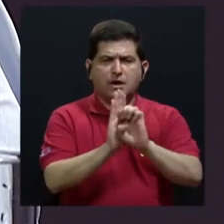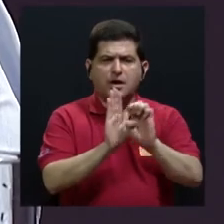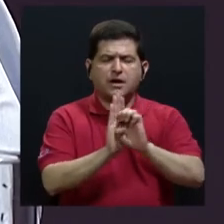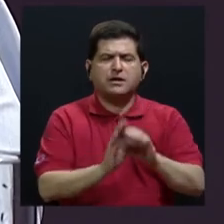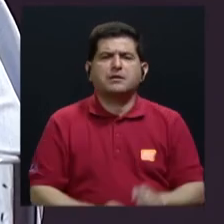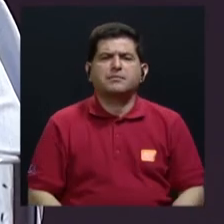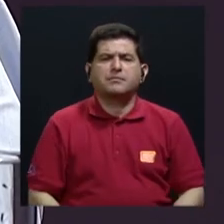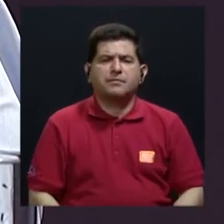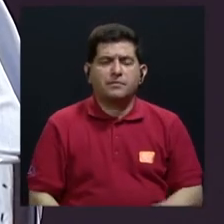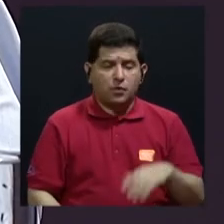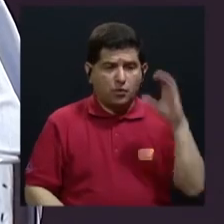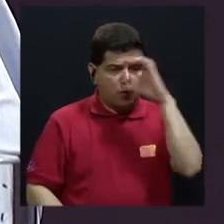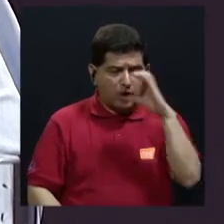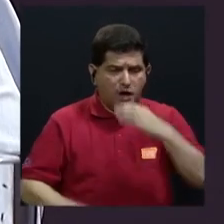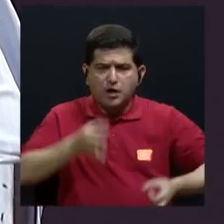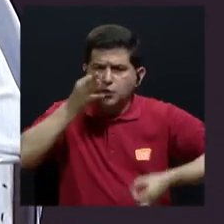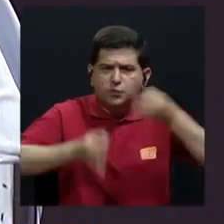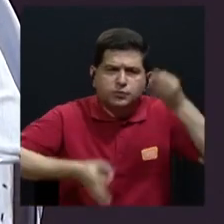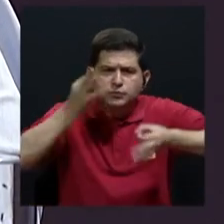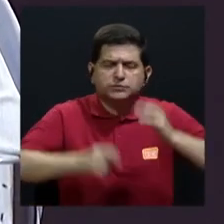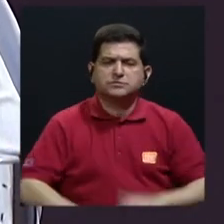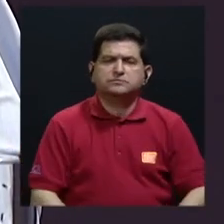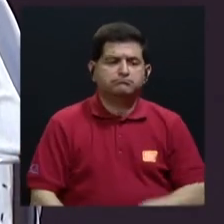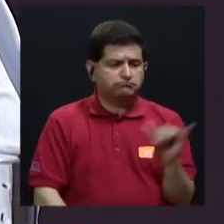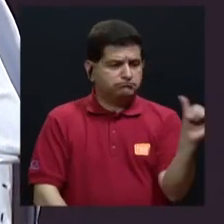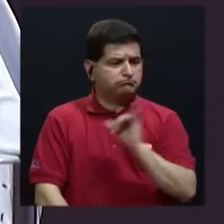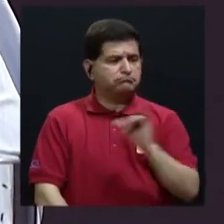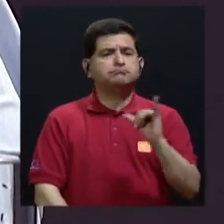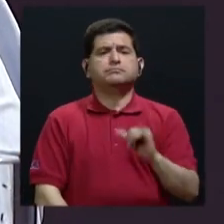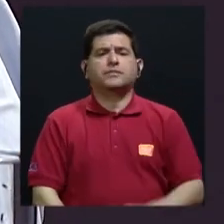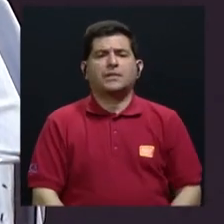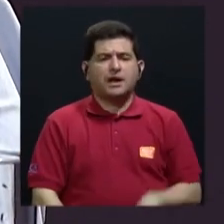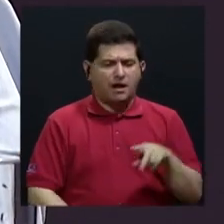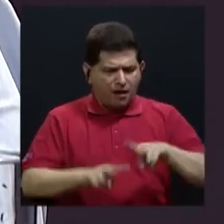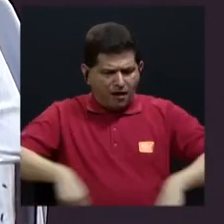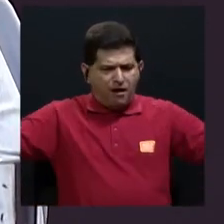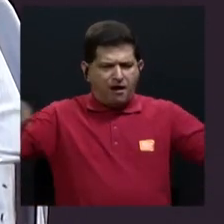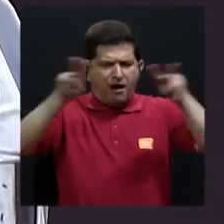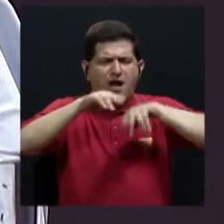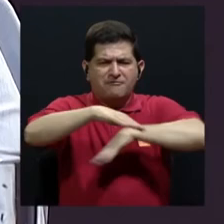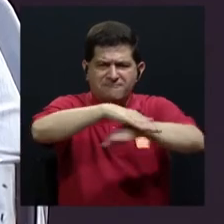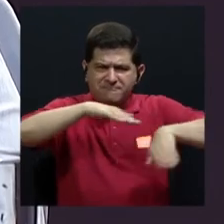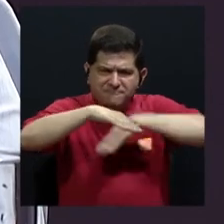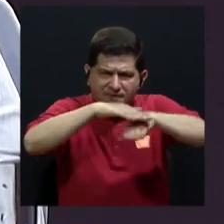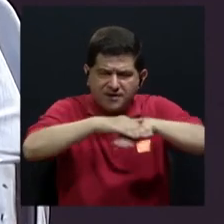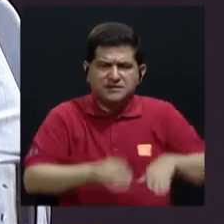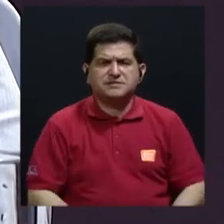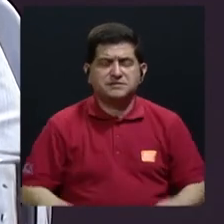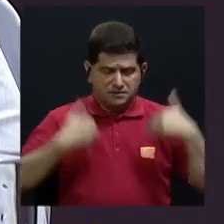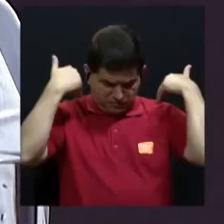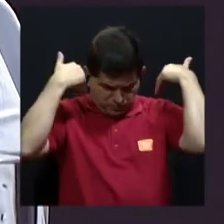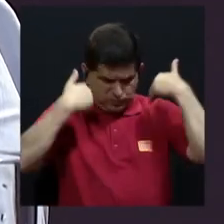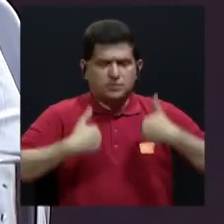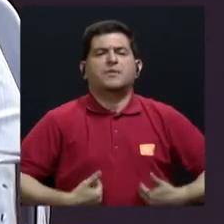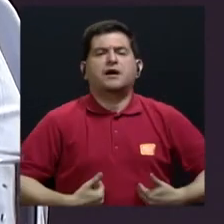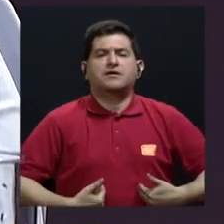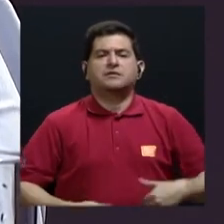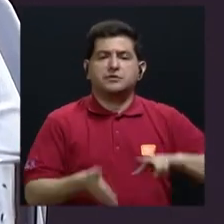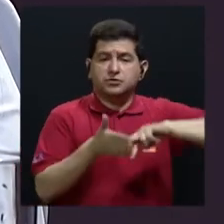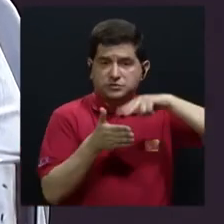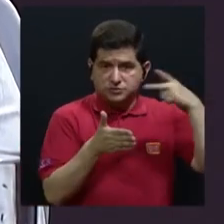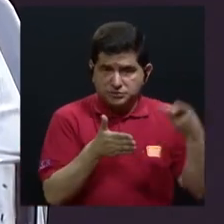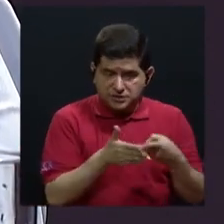en la búsqueda de la justicia y también de esos valores tan fundamentales para la humanidad, que son